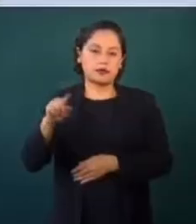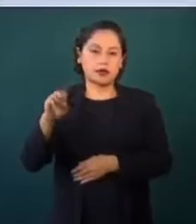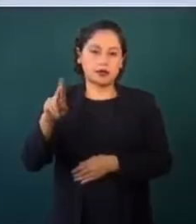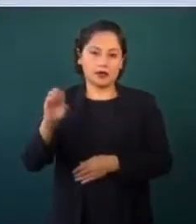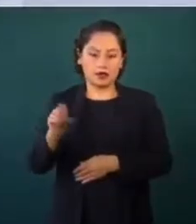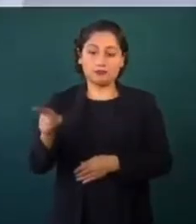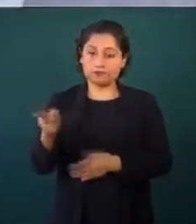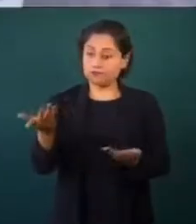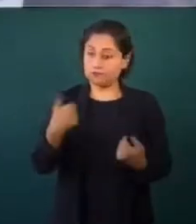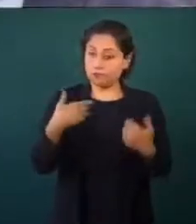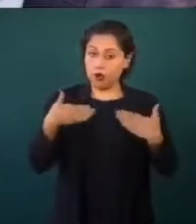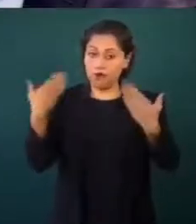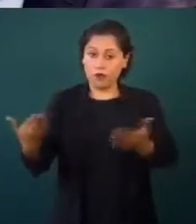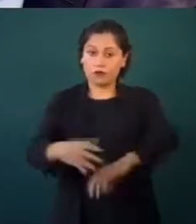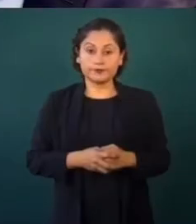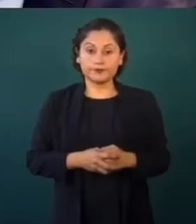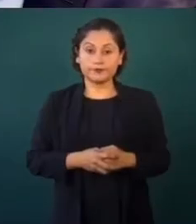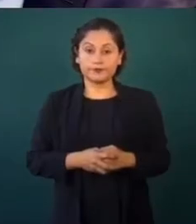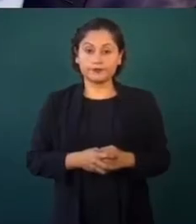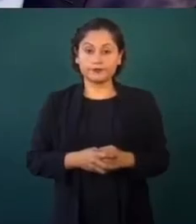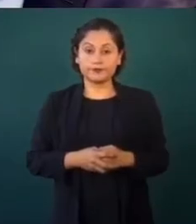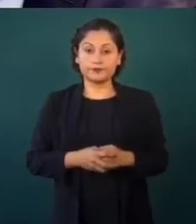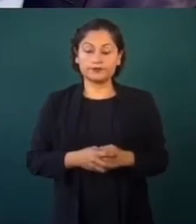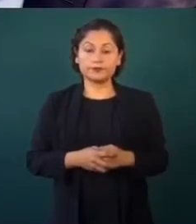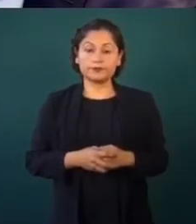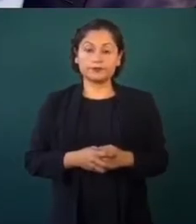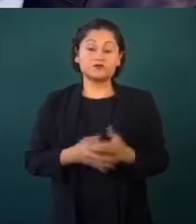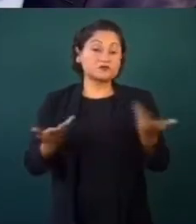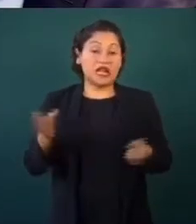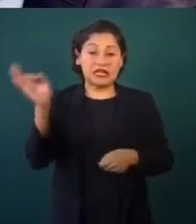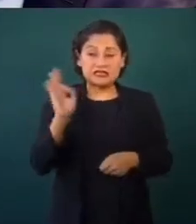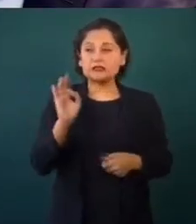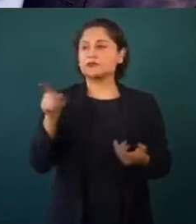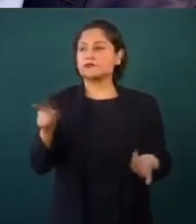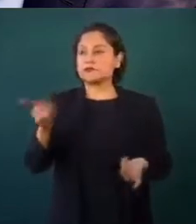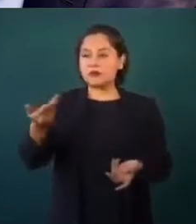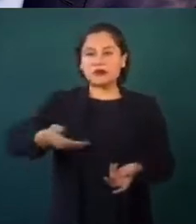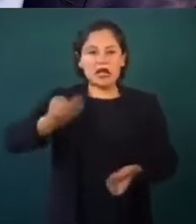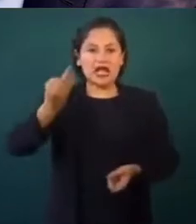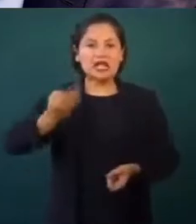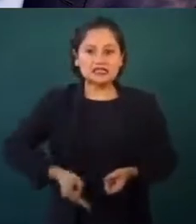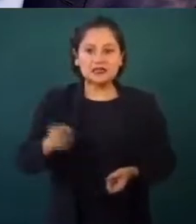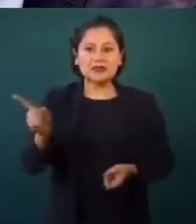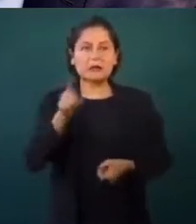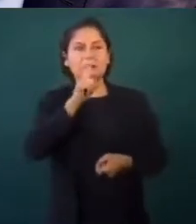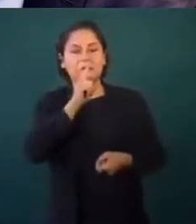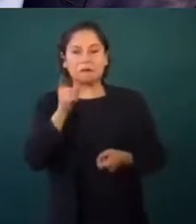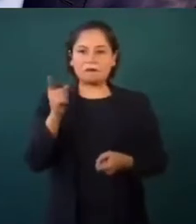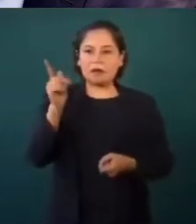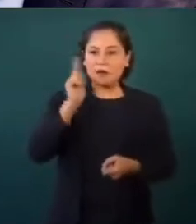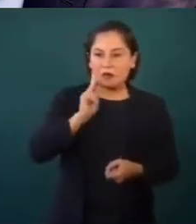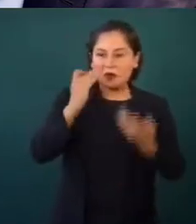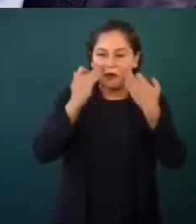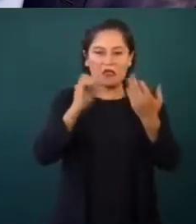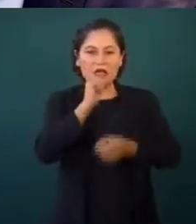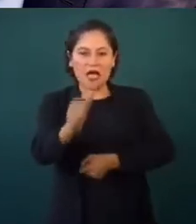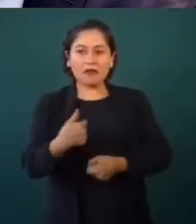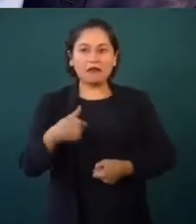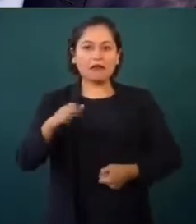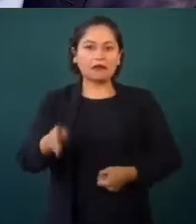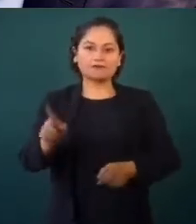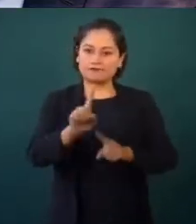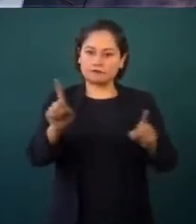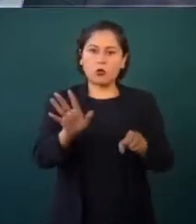no se va a poder aceptar nada que no tenga justificación, en donde no haya pruebas, en donde sea una